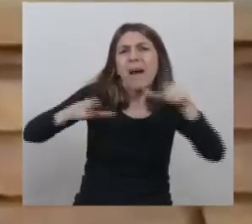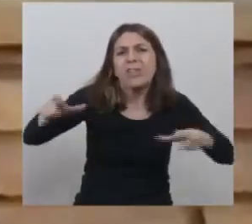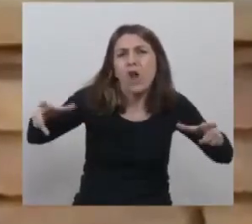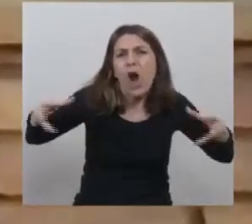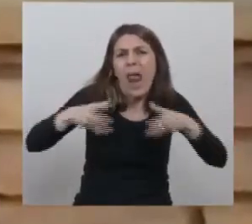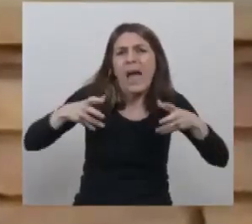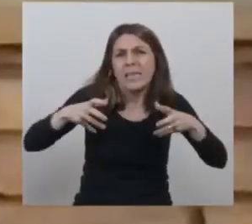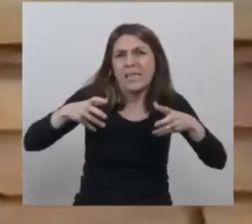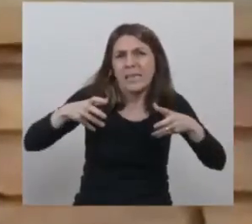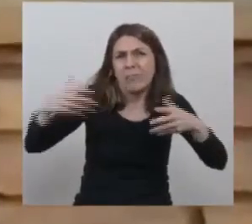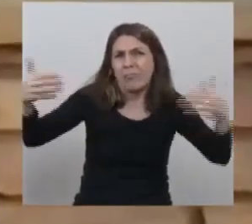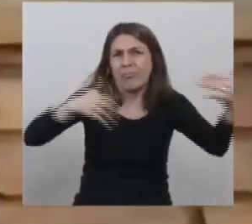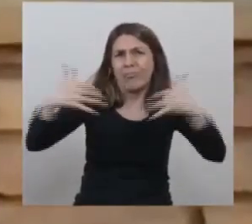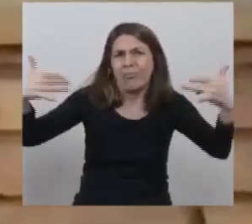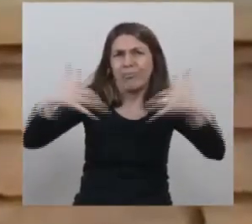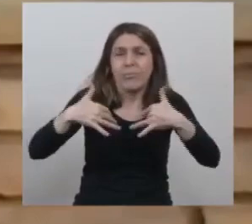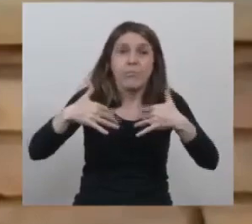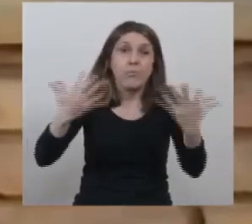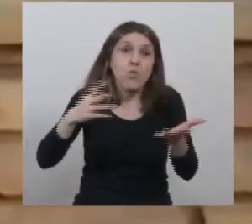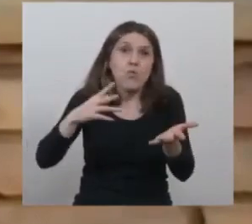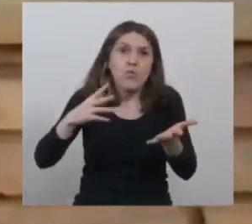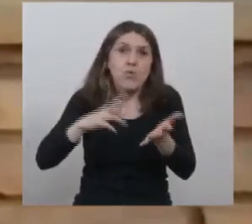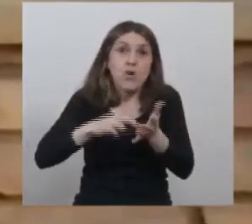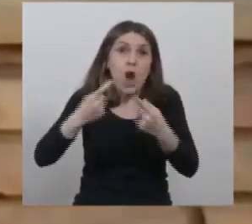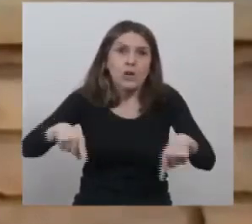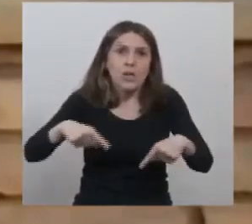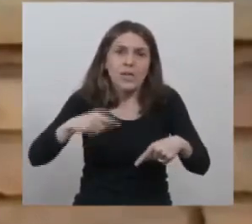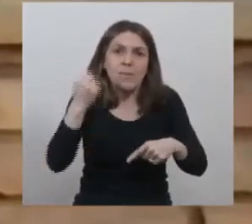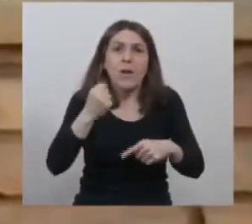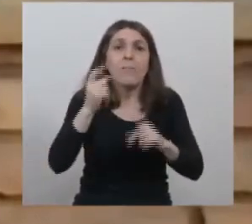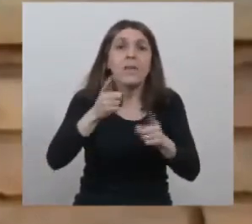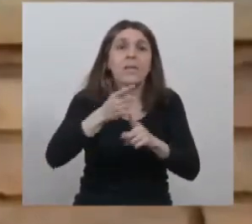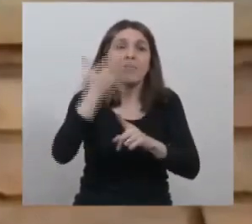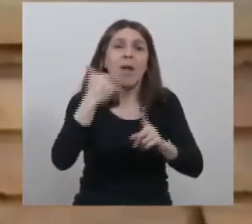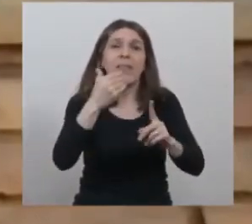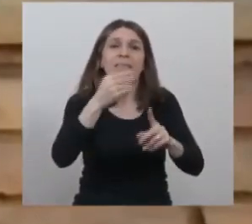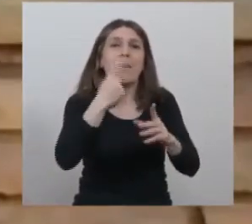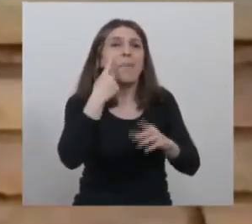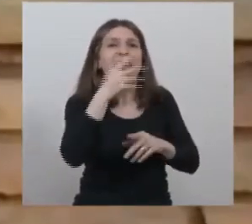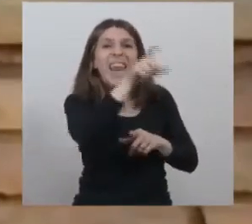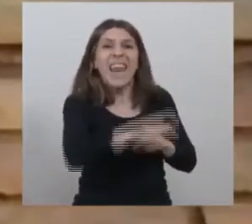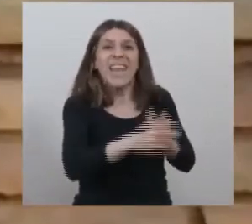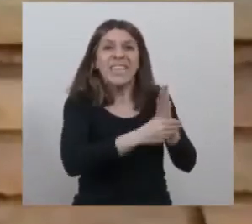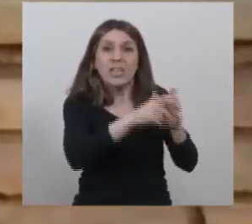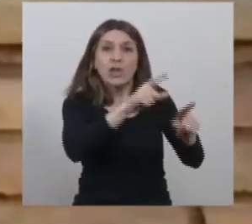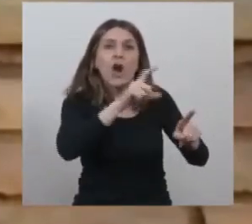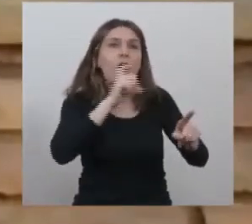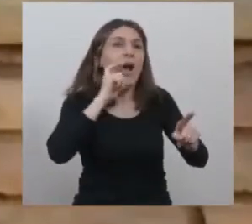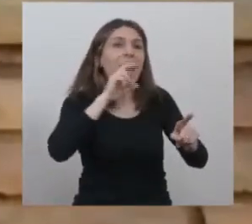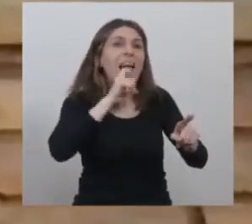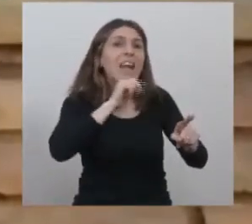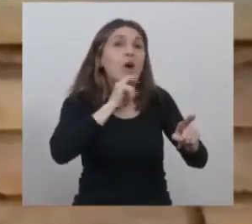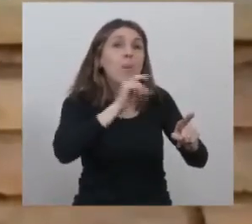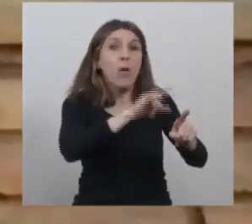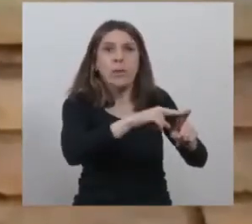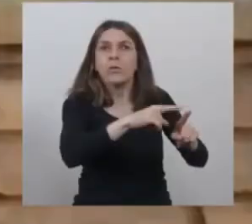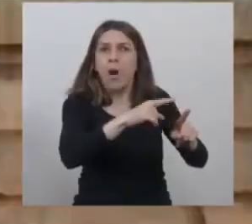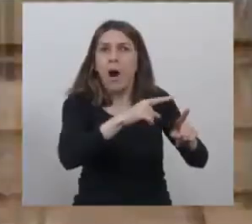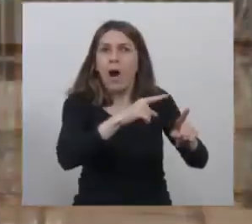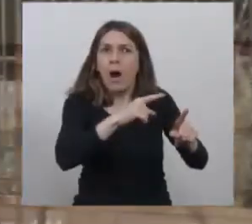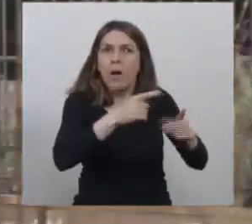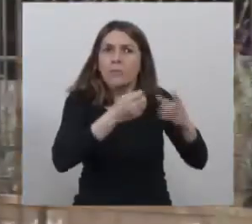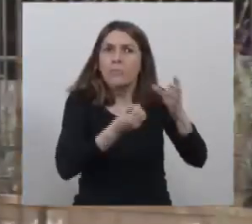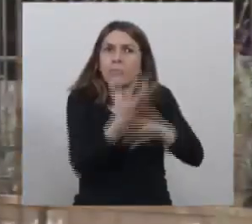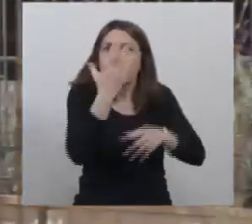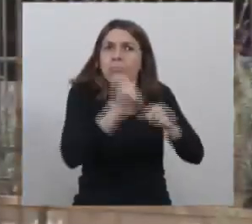creo que es una gran noticia. Como dijo el ministro Gabriel Katopodis, ha sido una iniciativa muy importante, nos